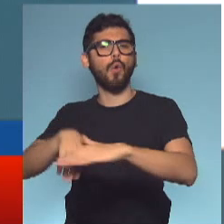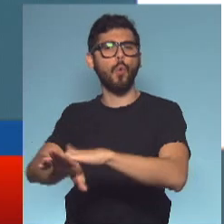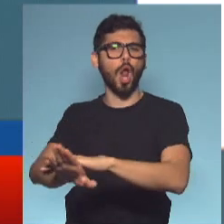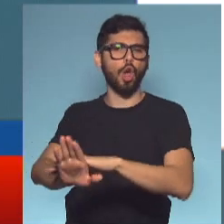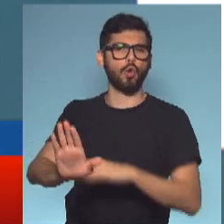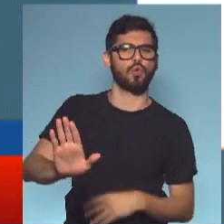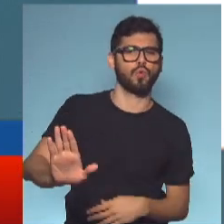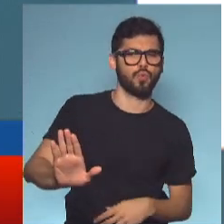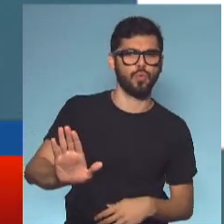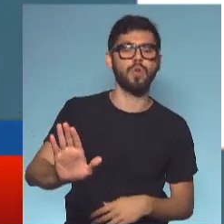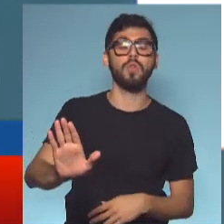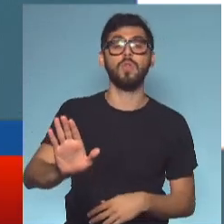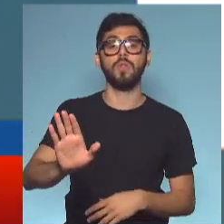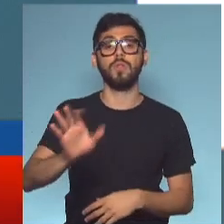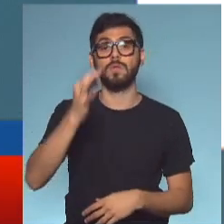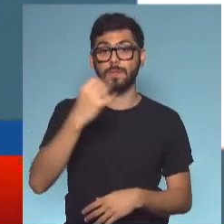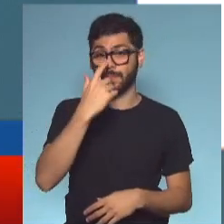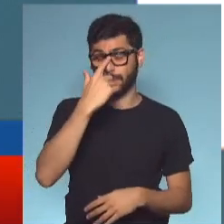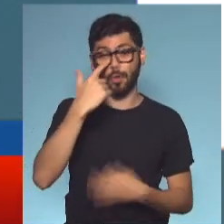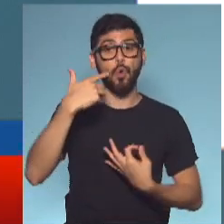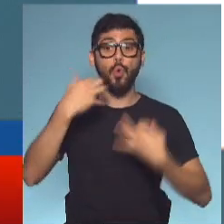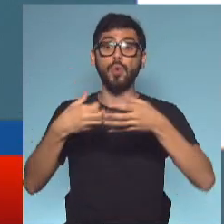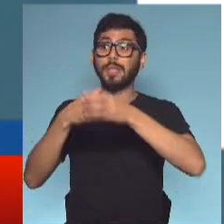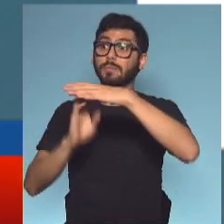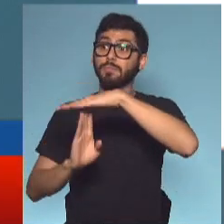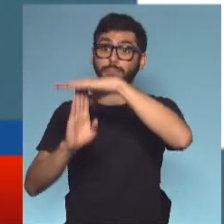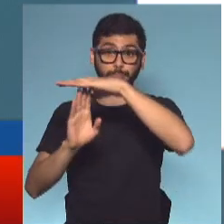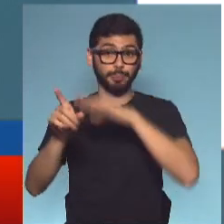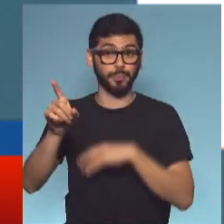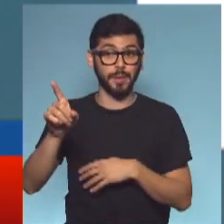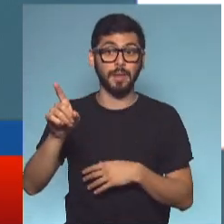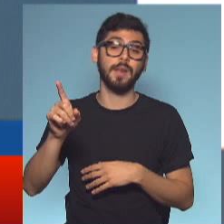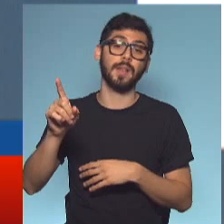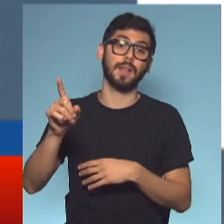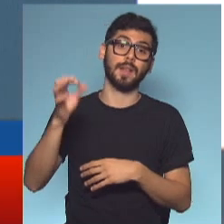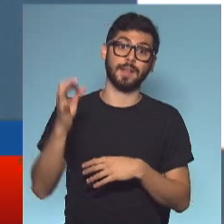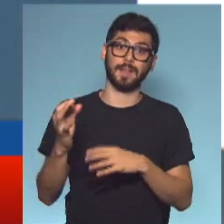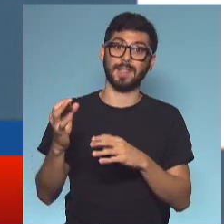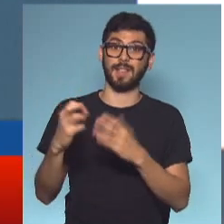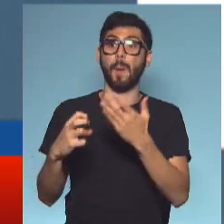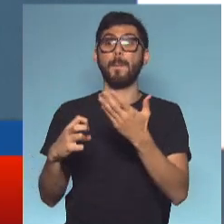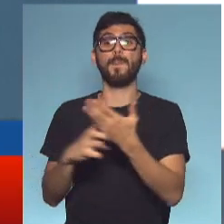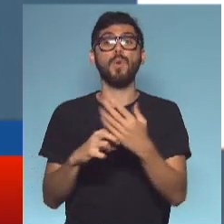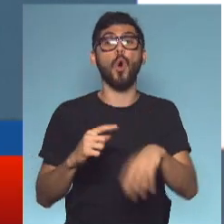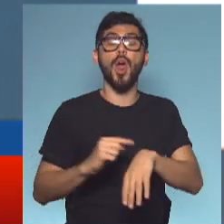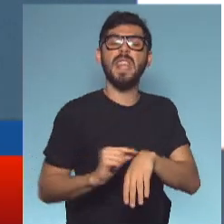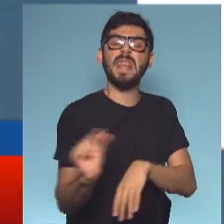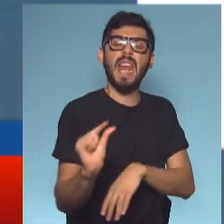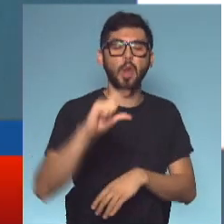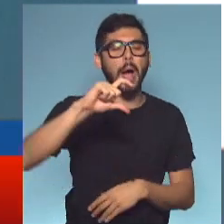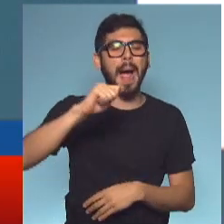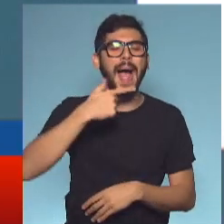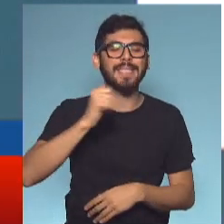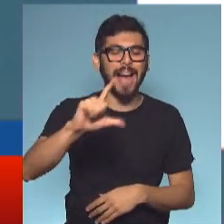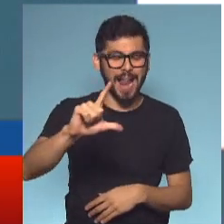fue sobre todo el fallo de la Corte Suprema que tuvo en la previa el dictamen del Procurador Interino, Casal, que